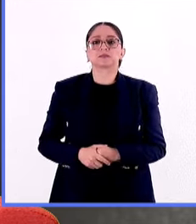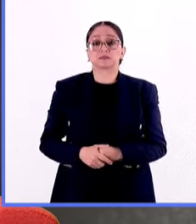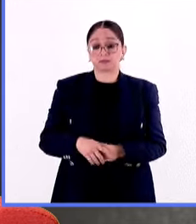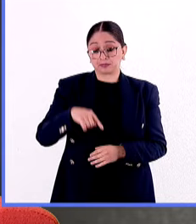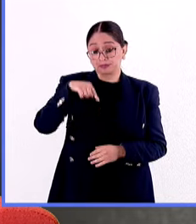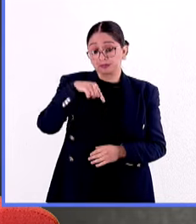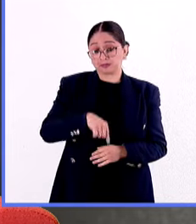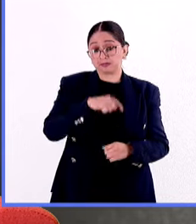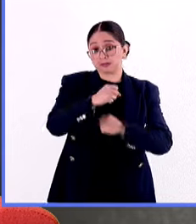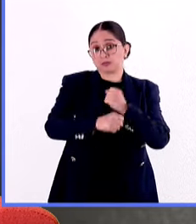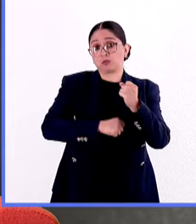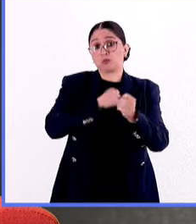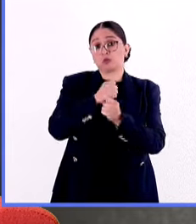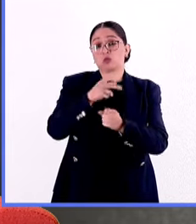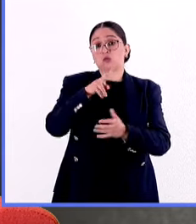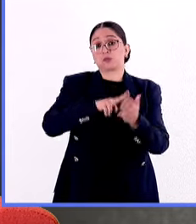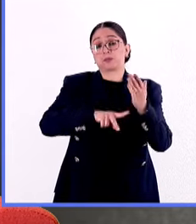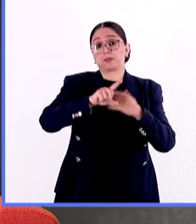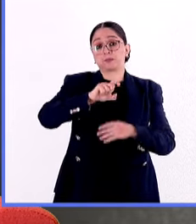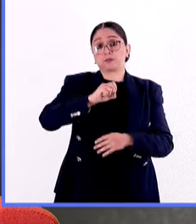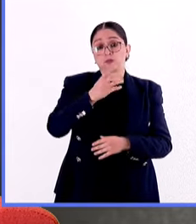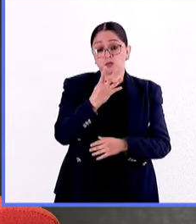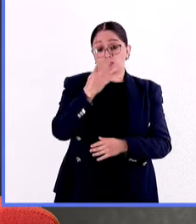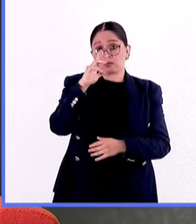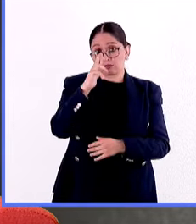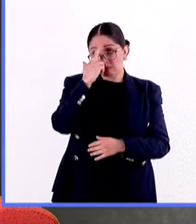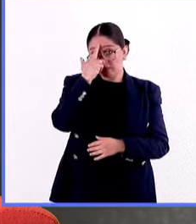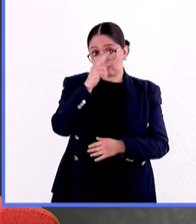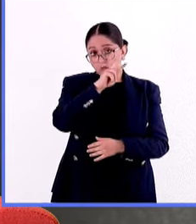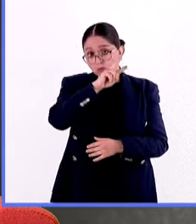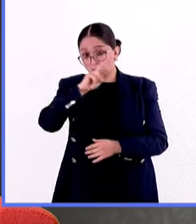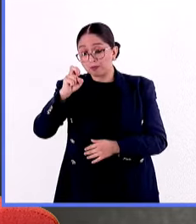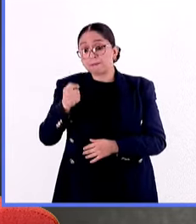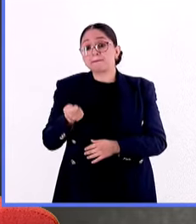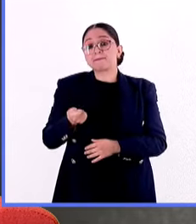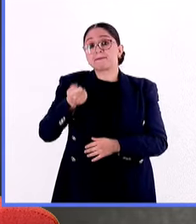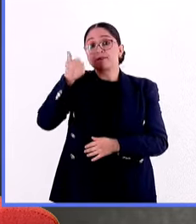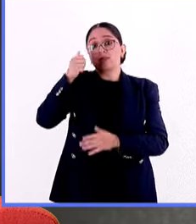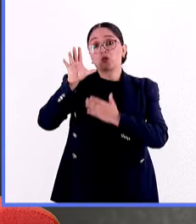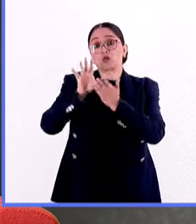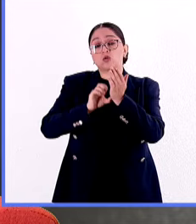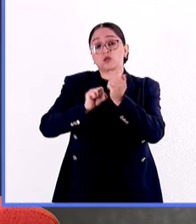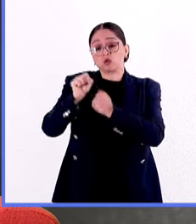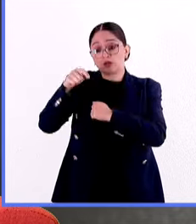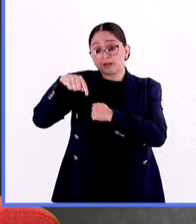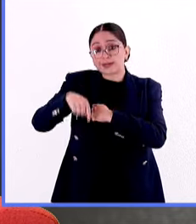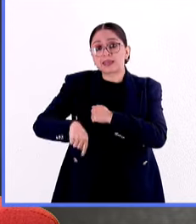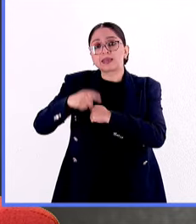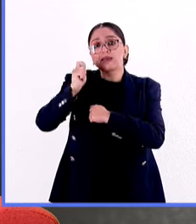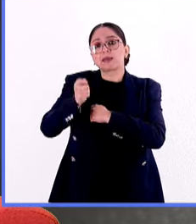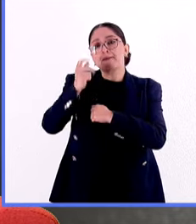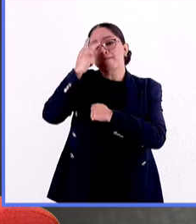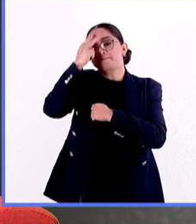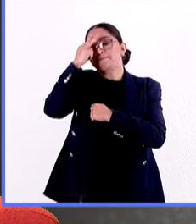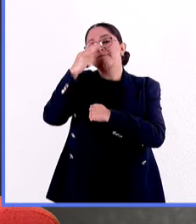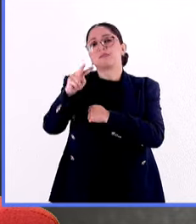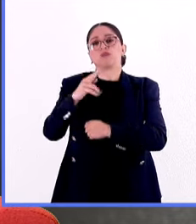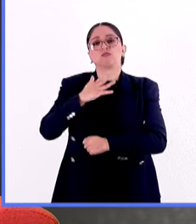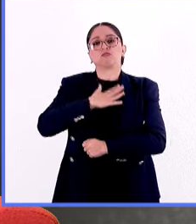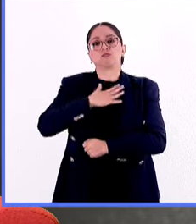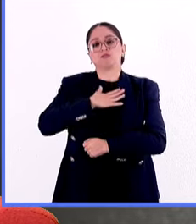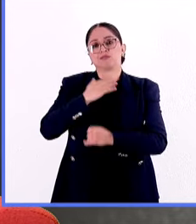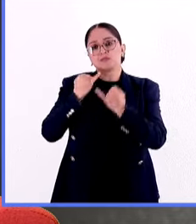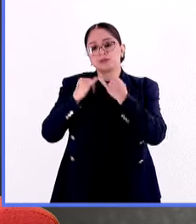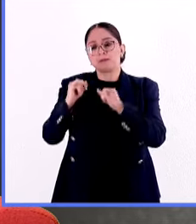conmemoramos el bicentenario de la promulgación de la primera constitución que tuvo México como país independiente. Esto fue la constitución de